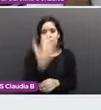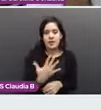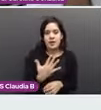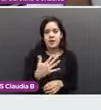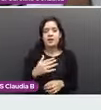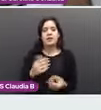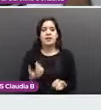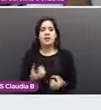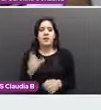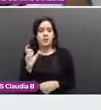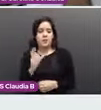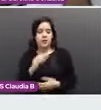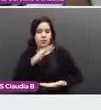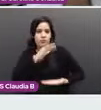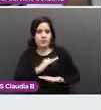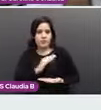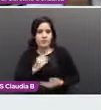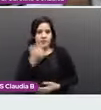mastografía. Siguiente.